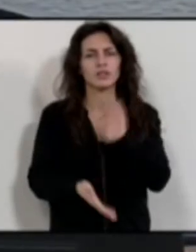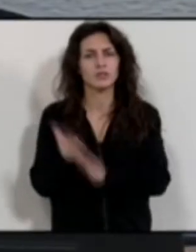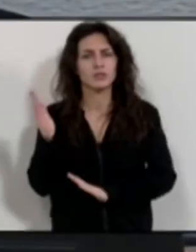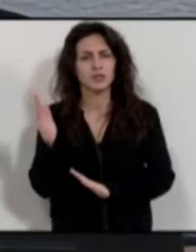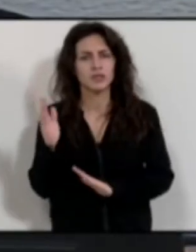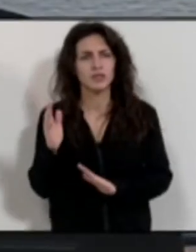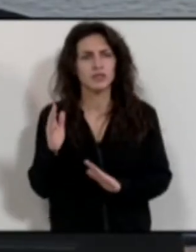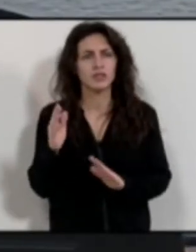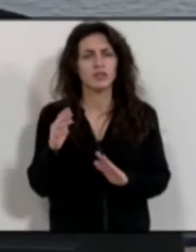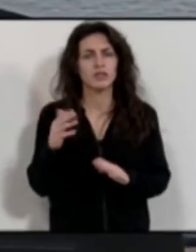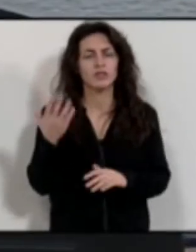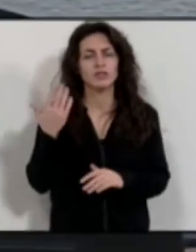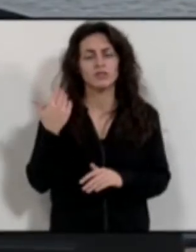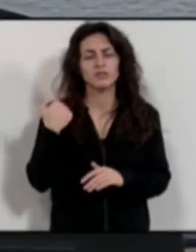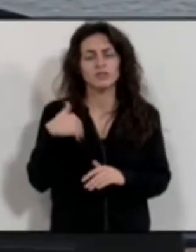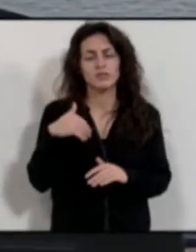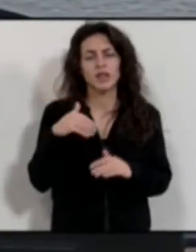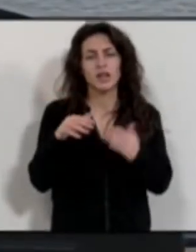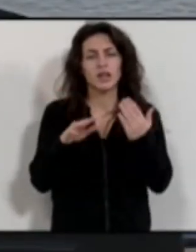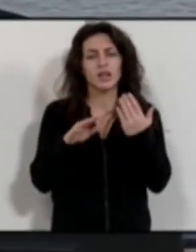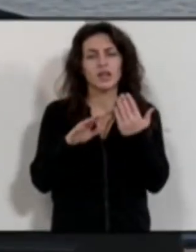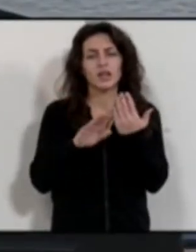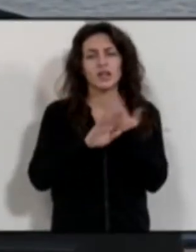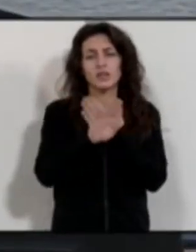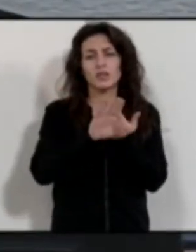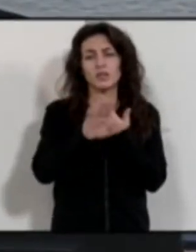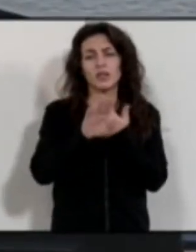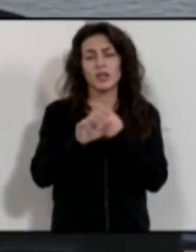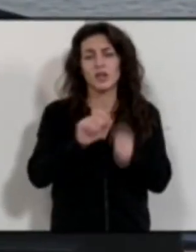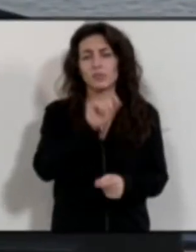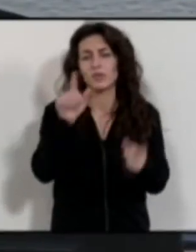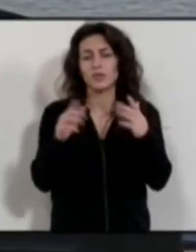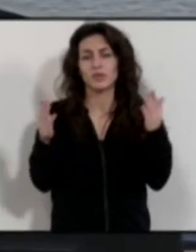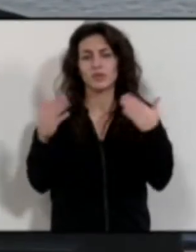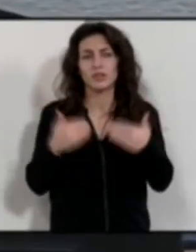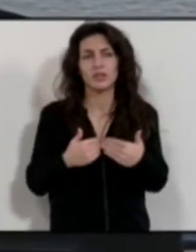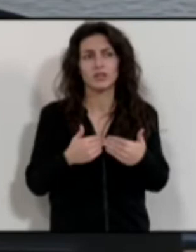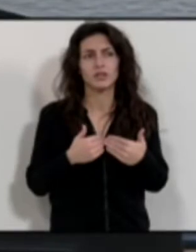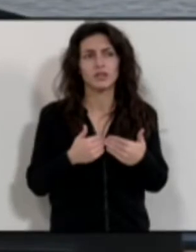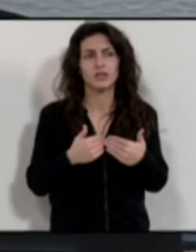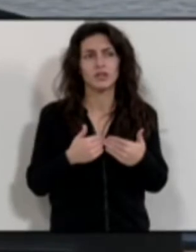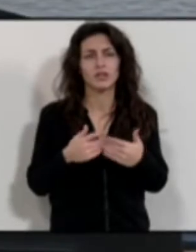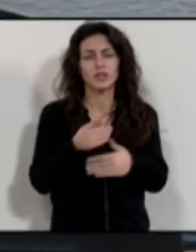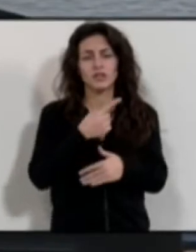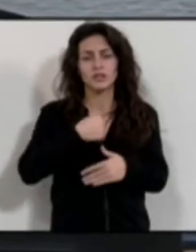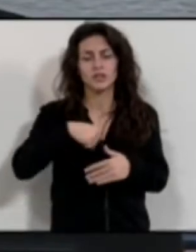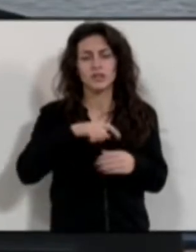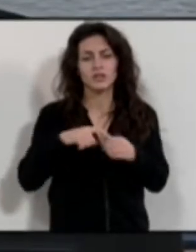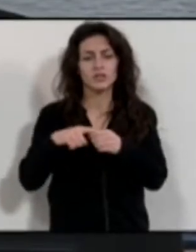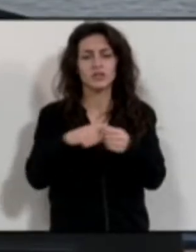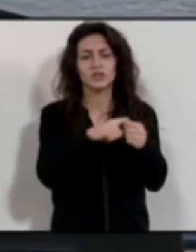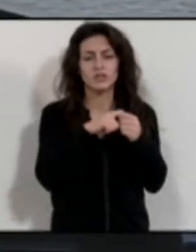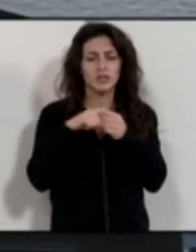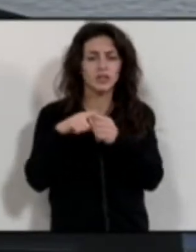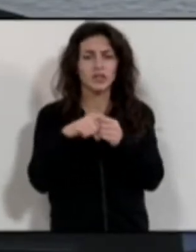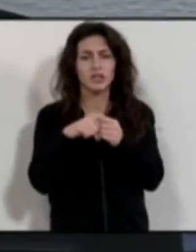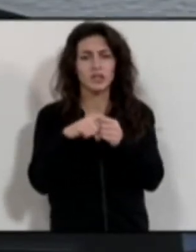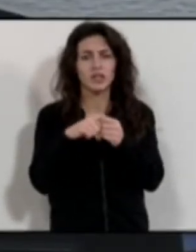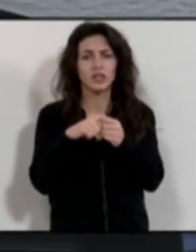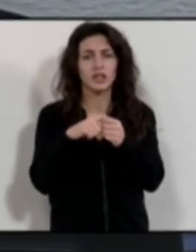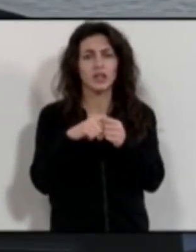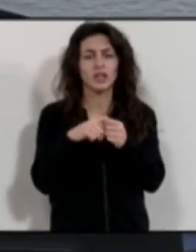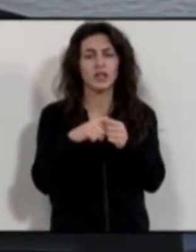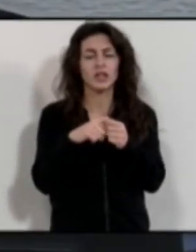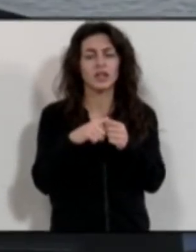ciudadanas por solidaridad con cuando el Grupo Municipal Popular se levanta porque no les interesan esas preguntas, a nosotros no nos